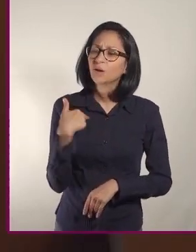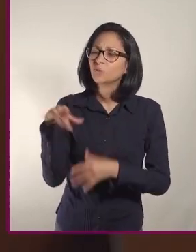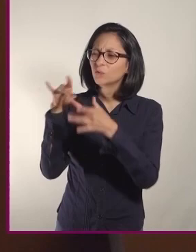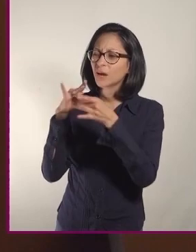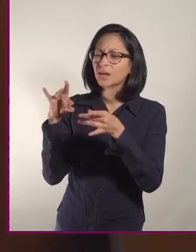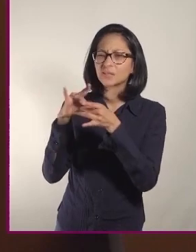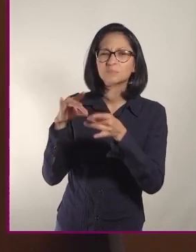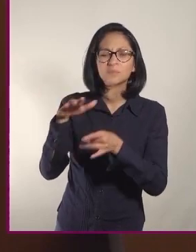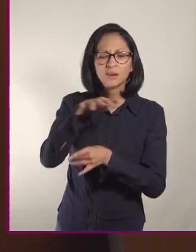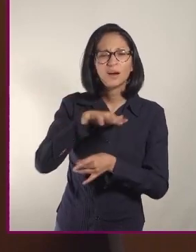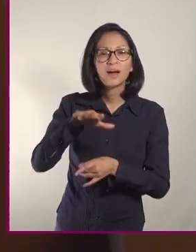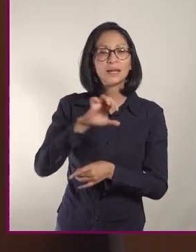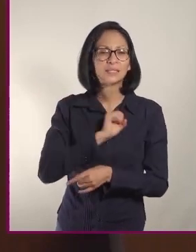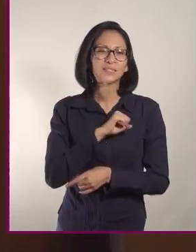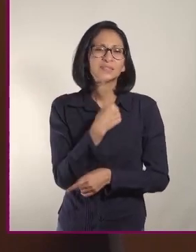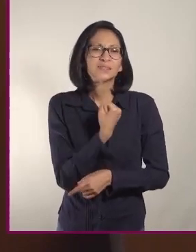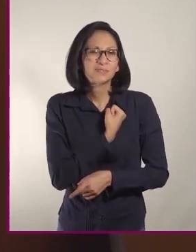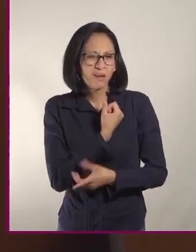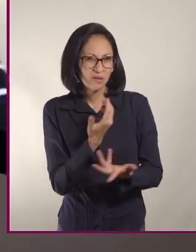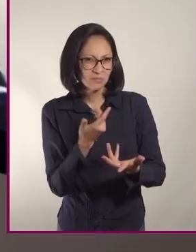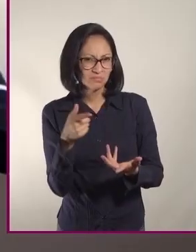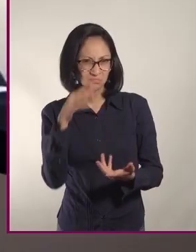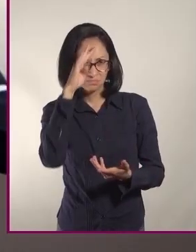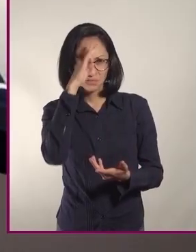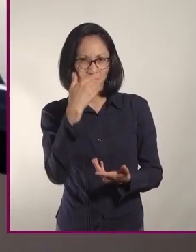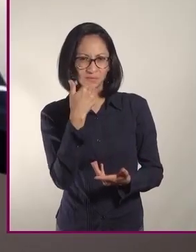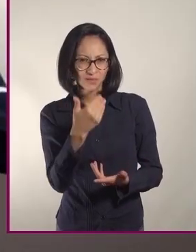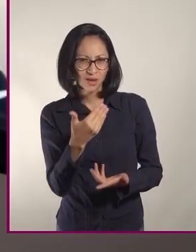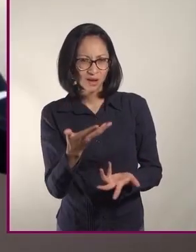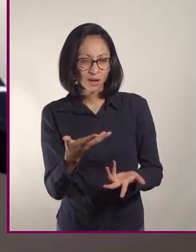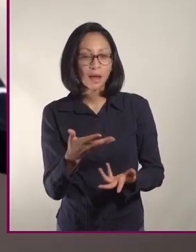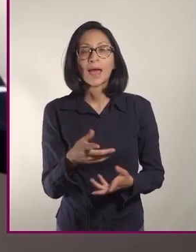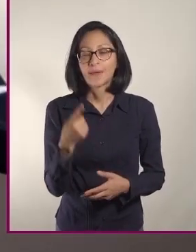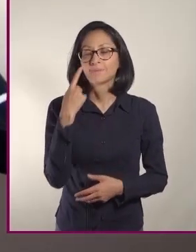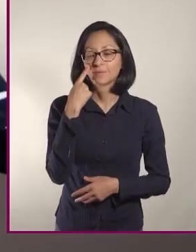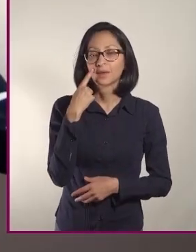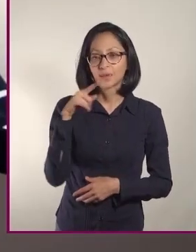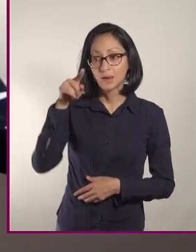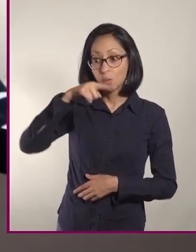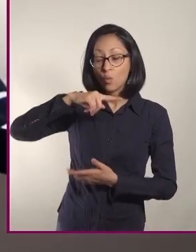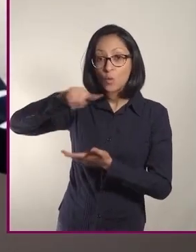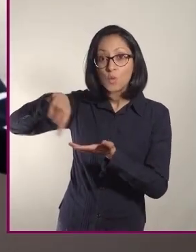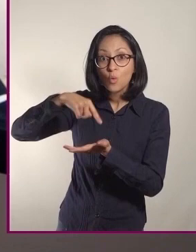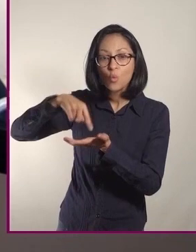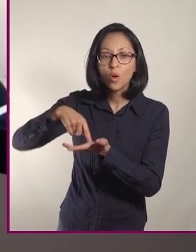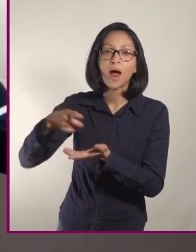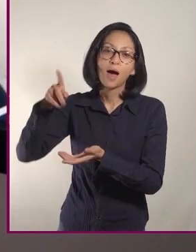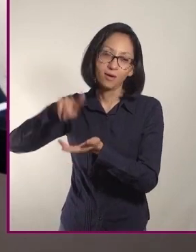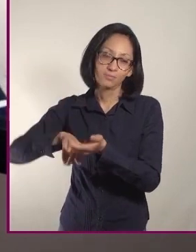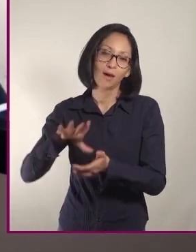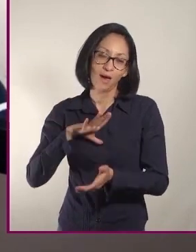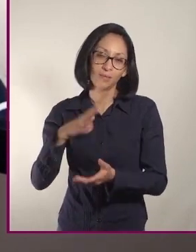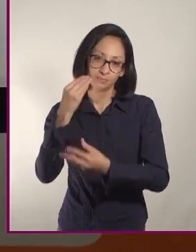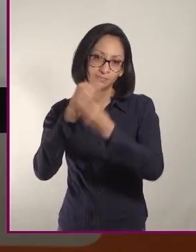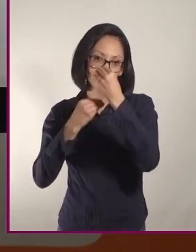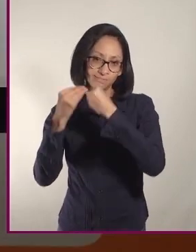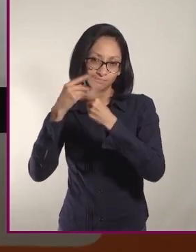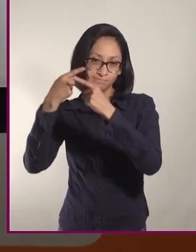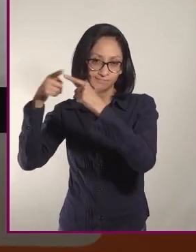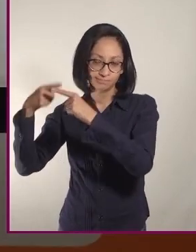social comunitario de la comida mediterránea? La dieta mediterránea, además de basarse en ciertos alimentos, como ya dijimos,